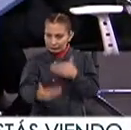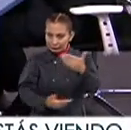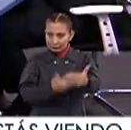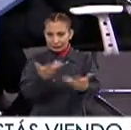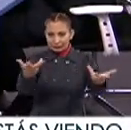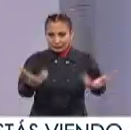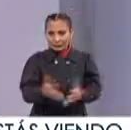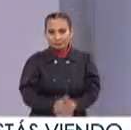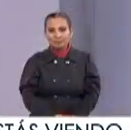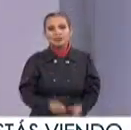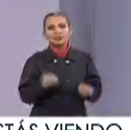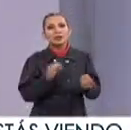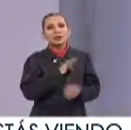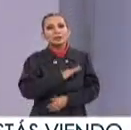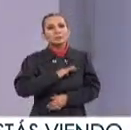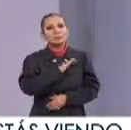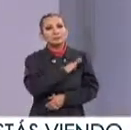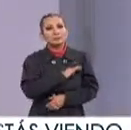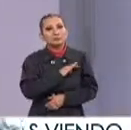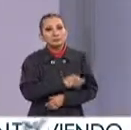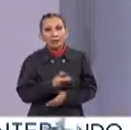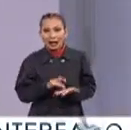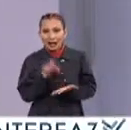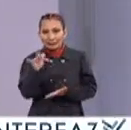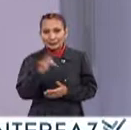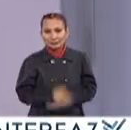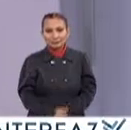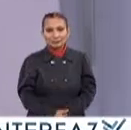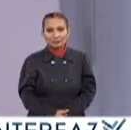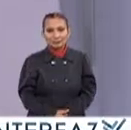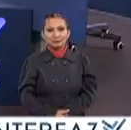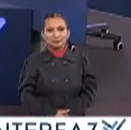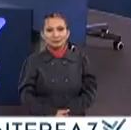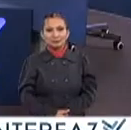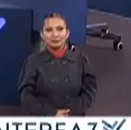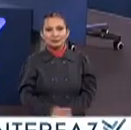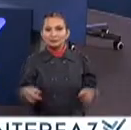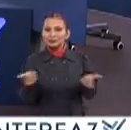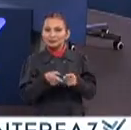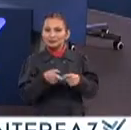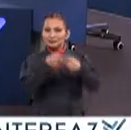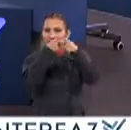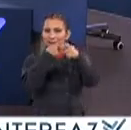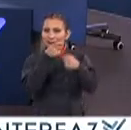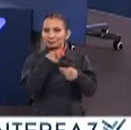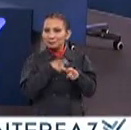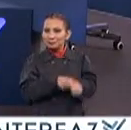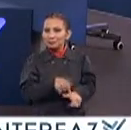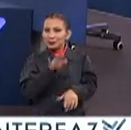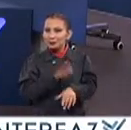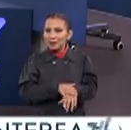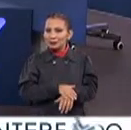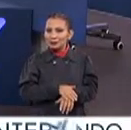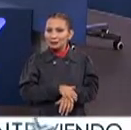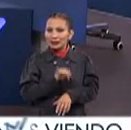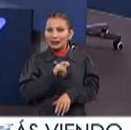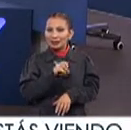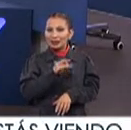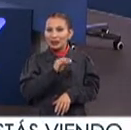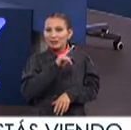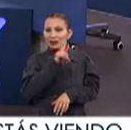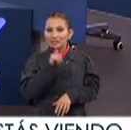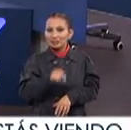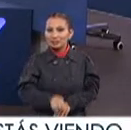Lo planeado Muchísimas felicidades Gracias Muchas gracias Felicidades Gracias Hacemos una breve pausa Y seguimos con más No se vayan Estamos en